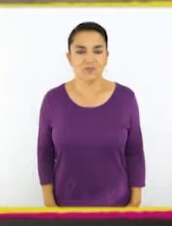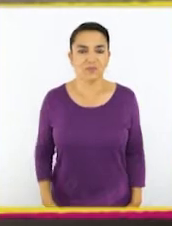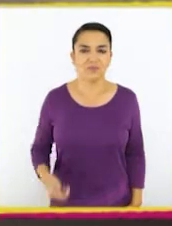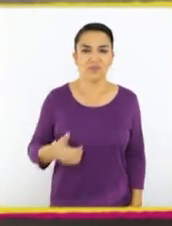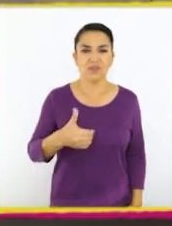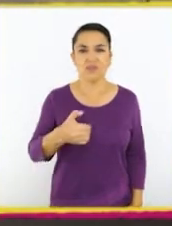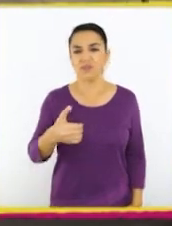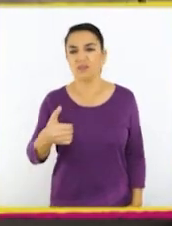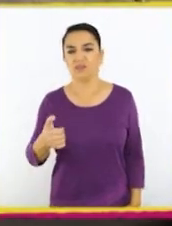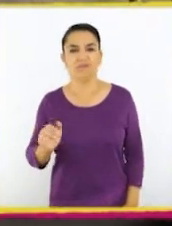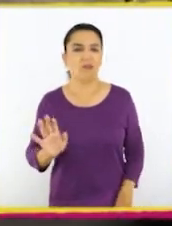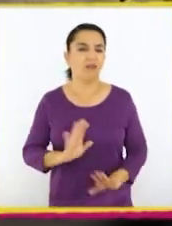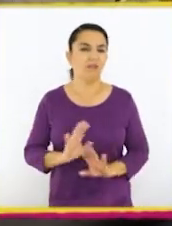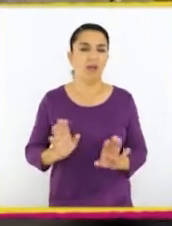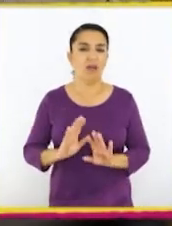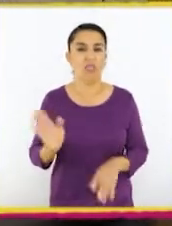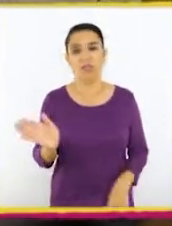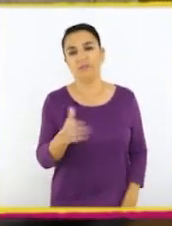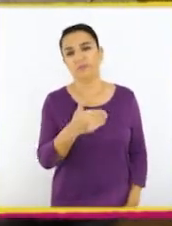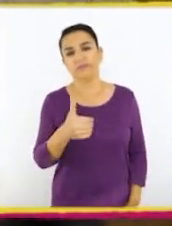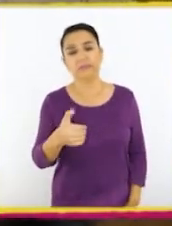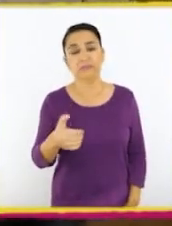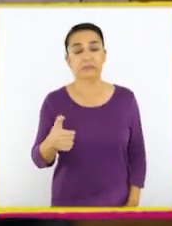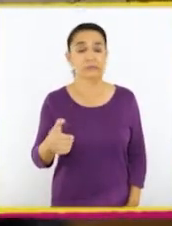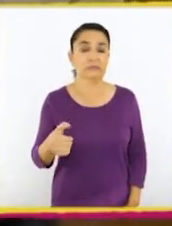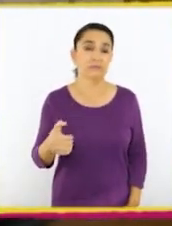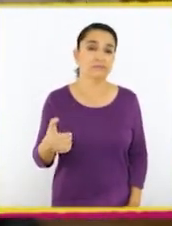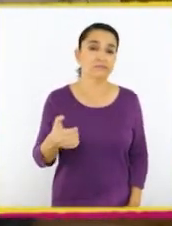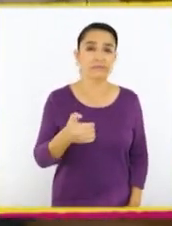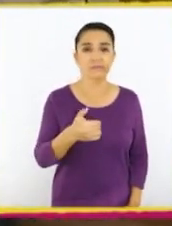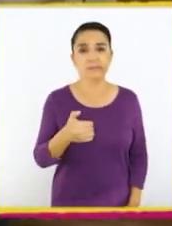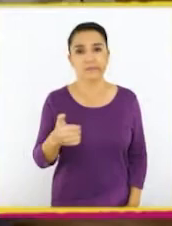Nada por acá, nada por acá.